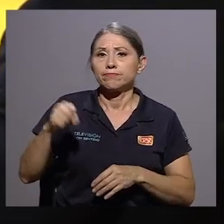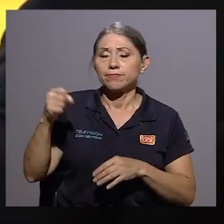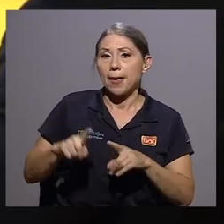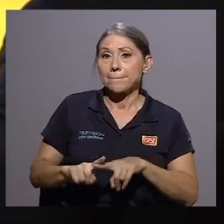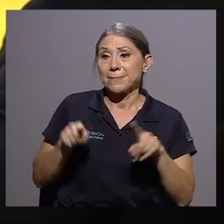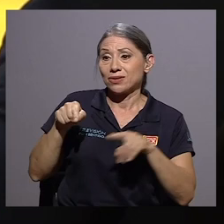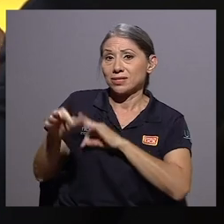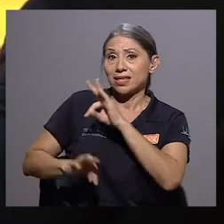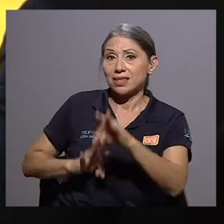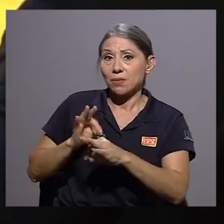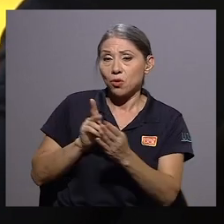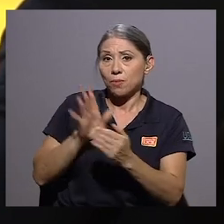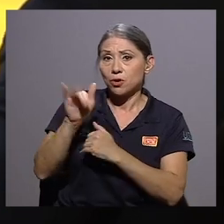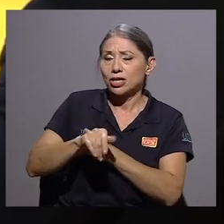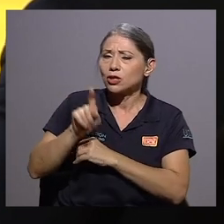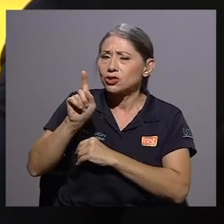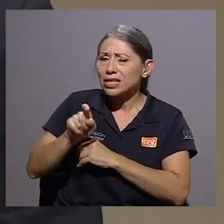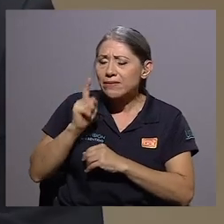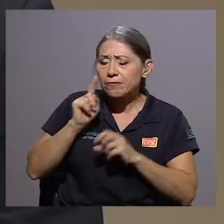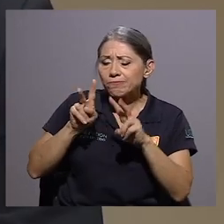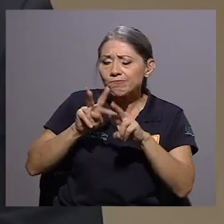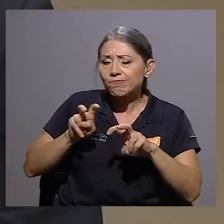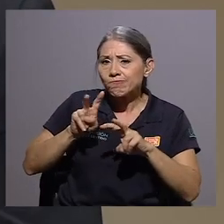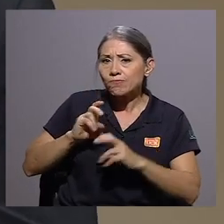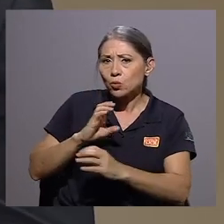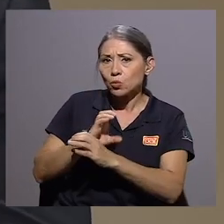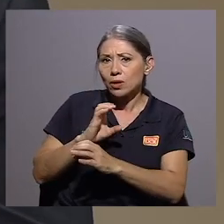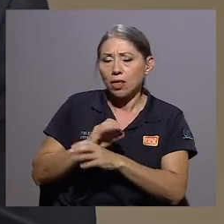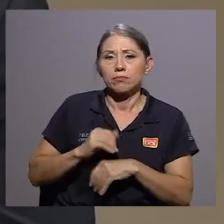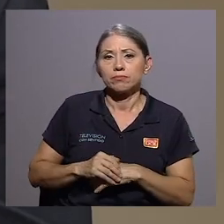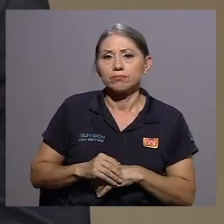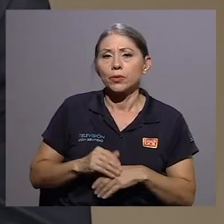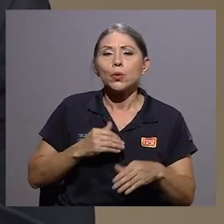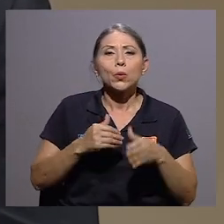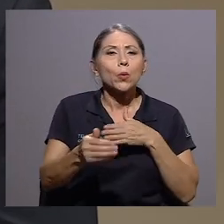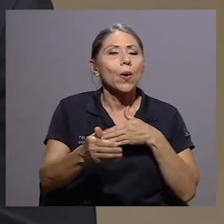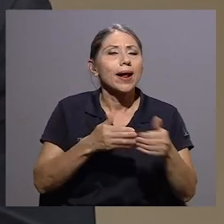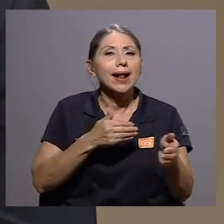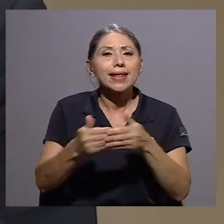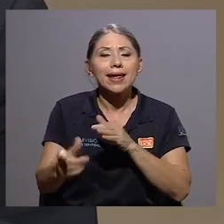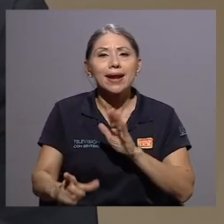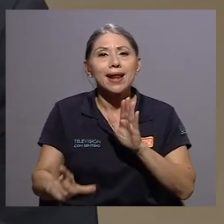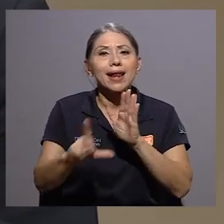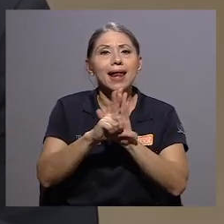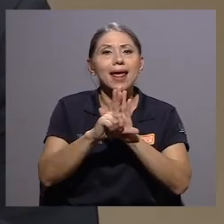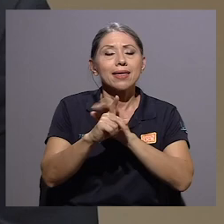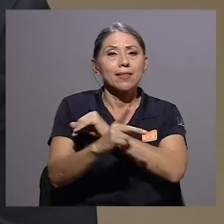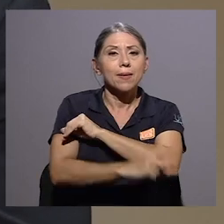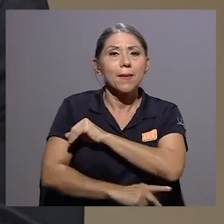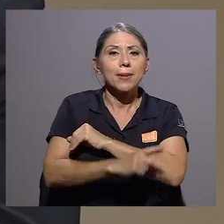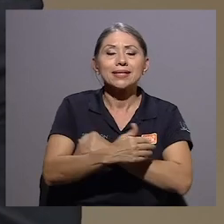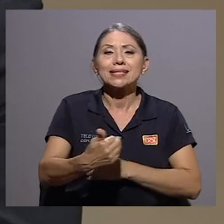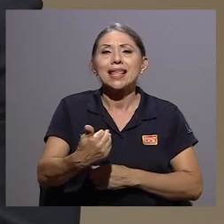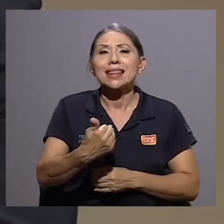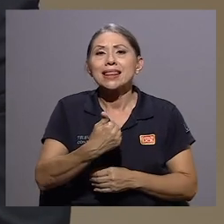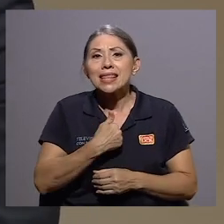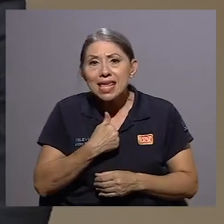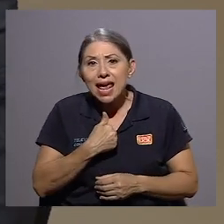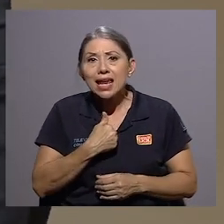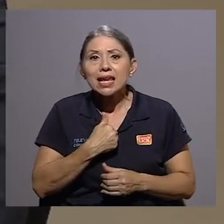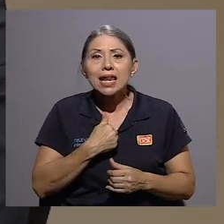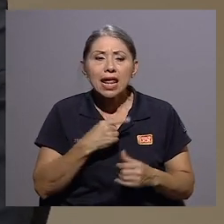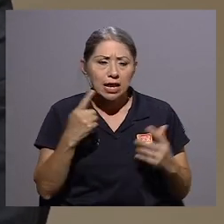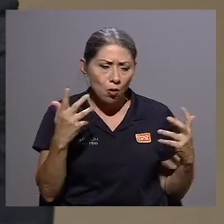de proyectos hay que verlos con cuidado porque cualquier ley de la República tiene un filtro de